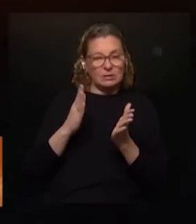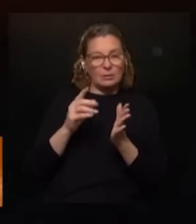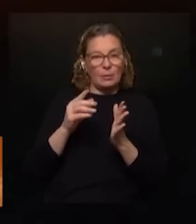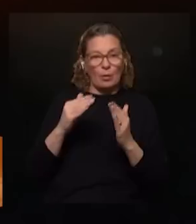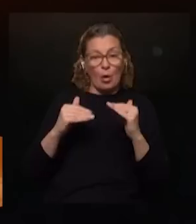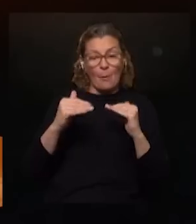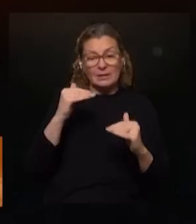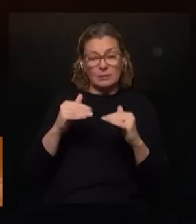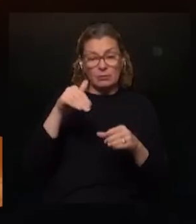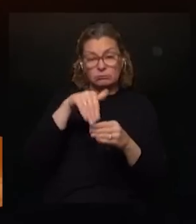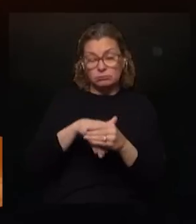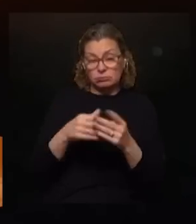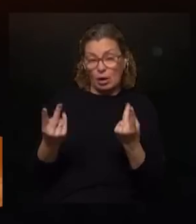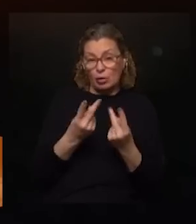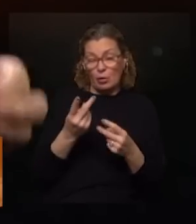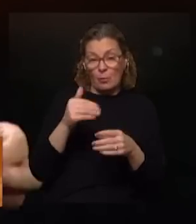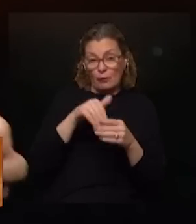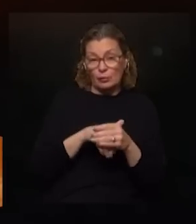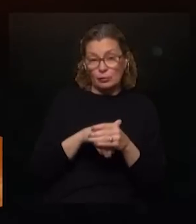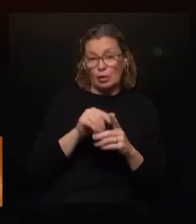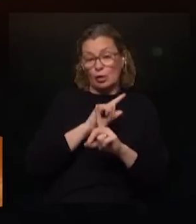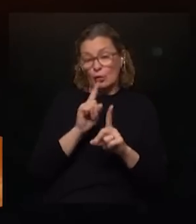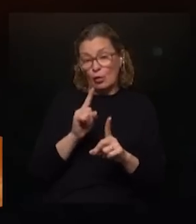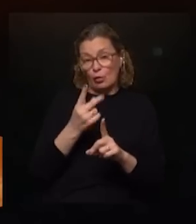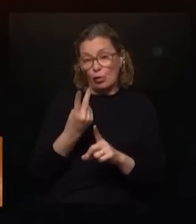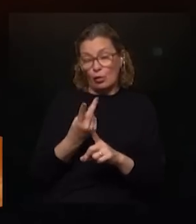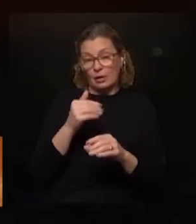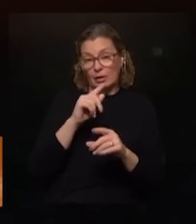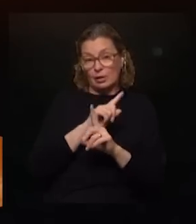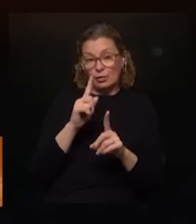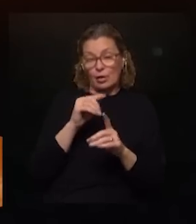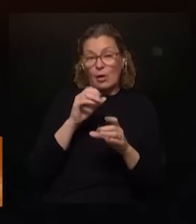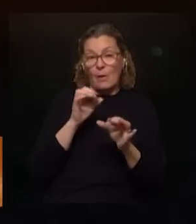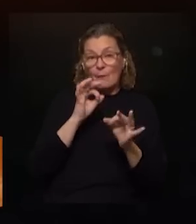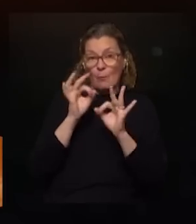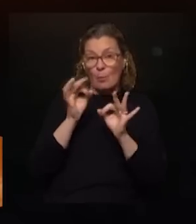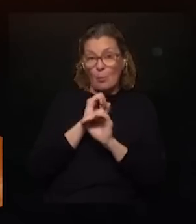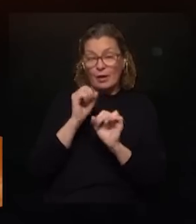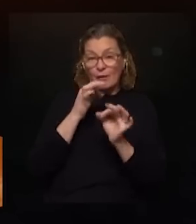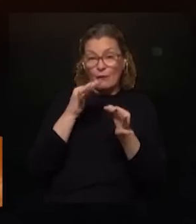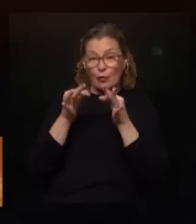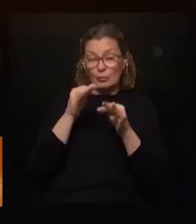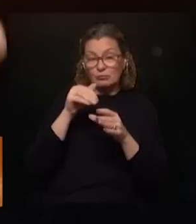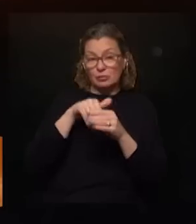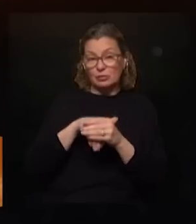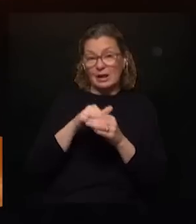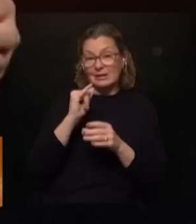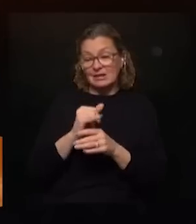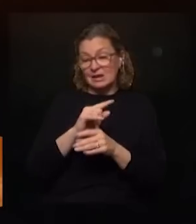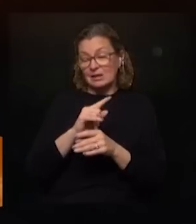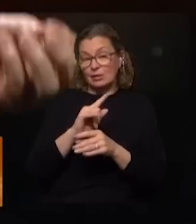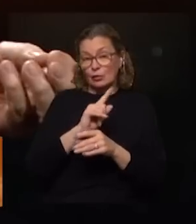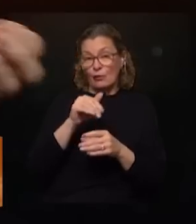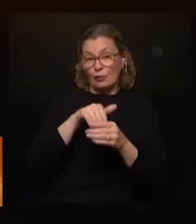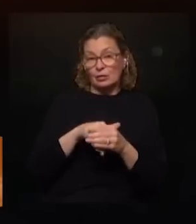compatibles los plebiscitos se puede votar los dos que no va ahora explico no votar el sí o votar el